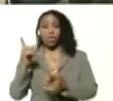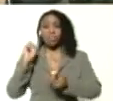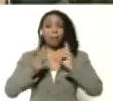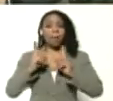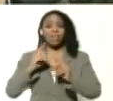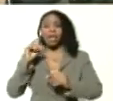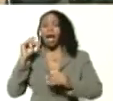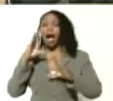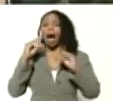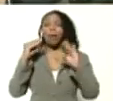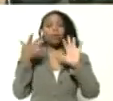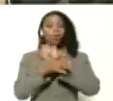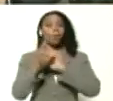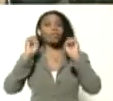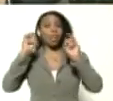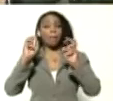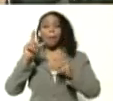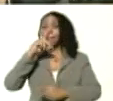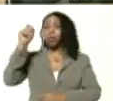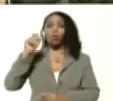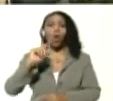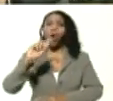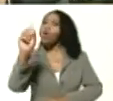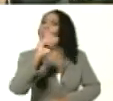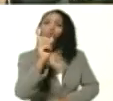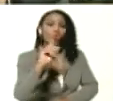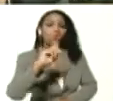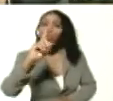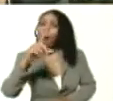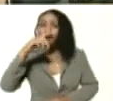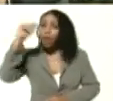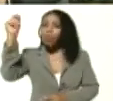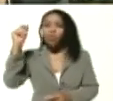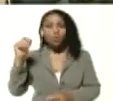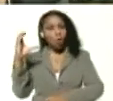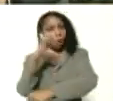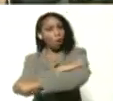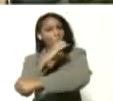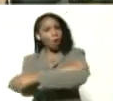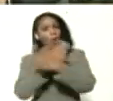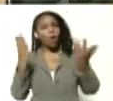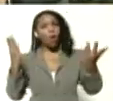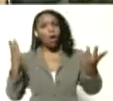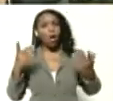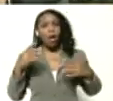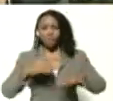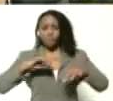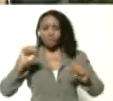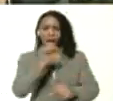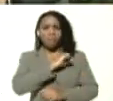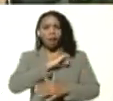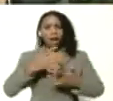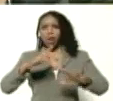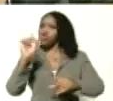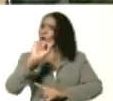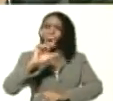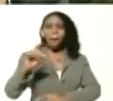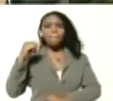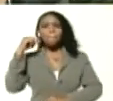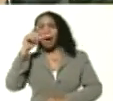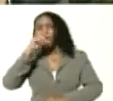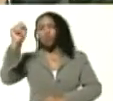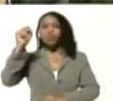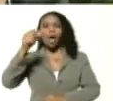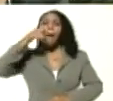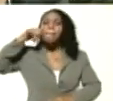hablar de Maduro, no es Maduro, oligarca, temblad, temblad, no es Maduro, es un